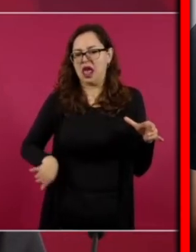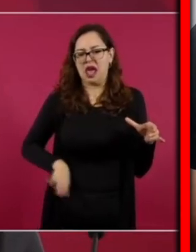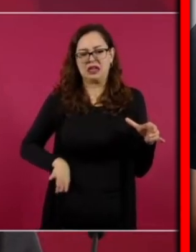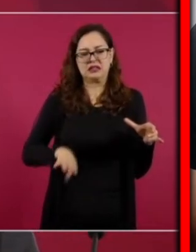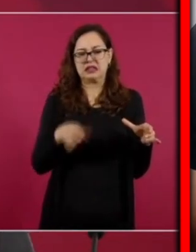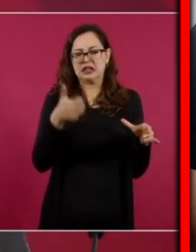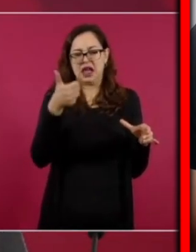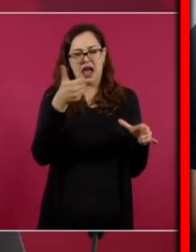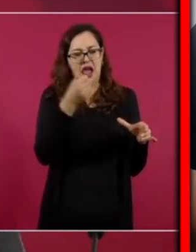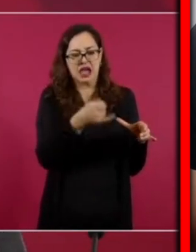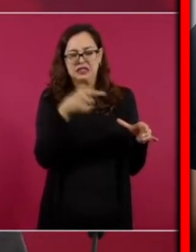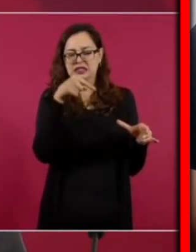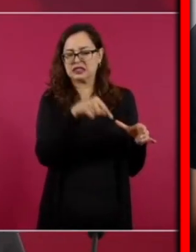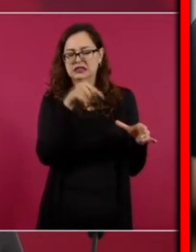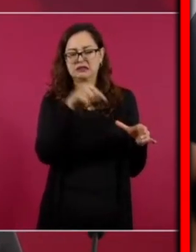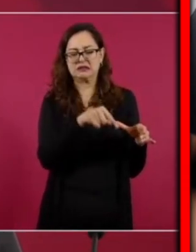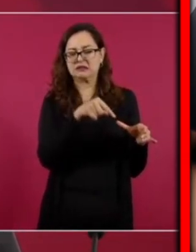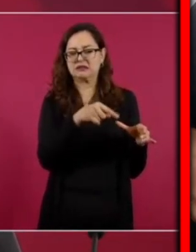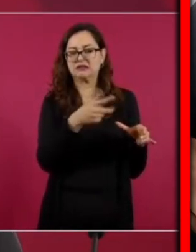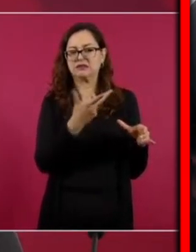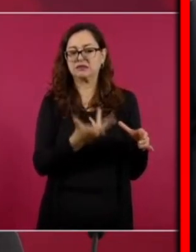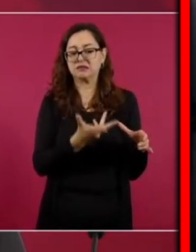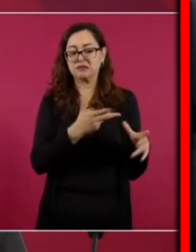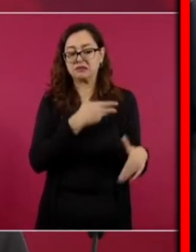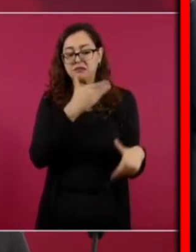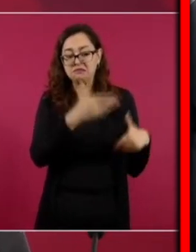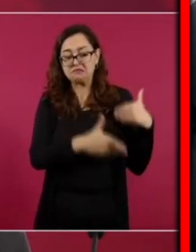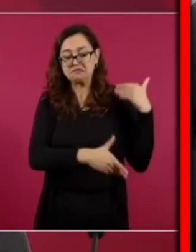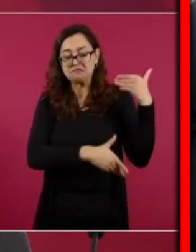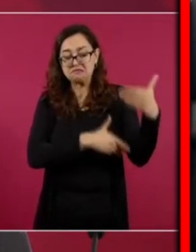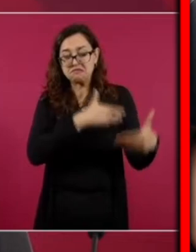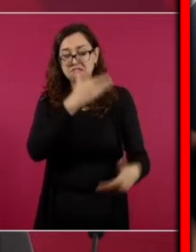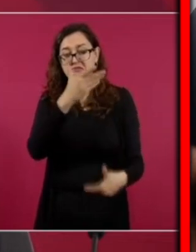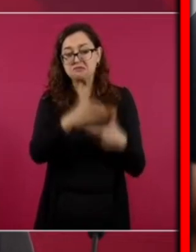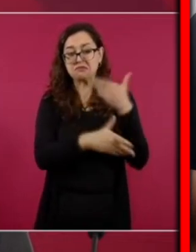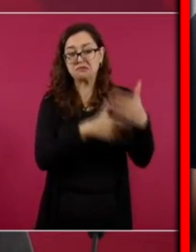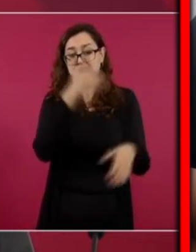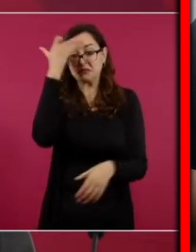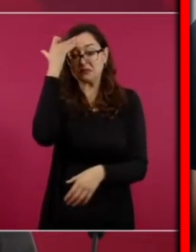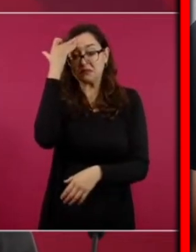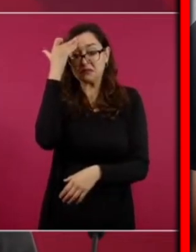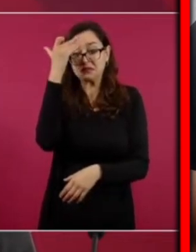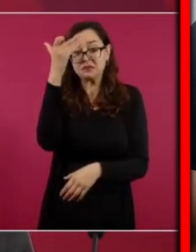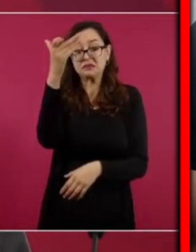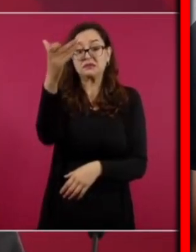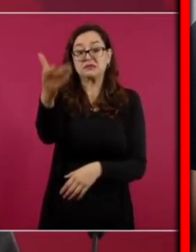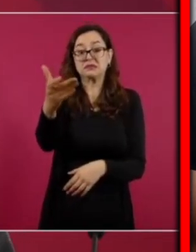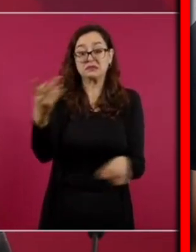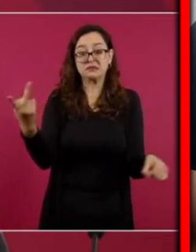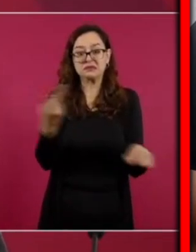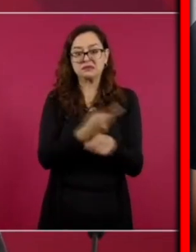son al final de cuentas subversivos